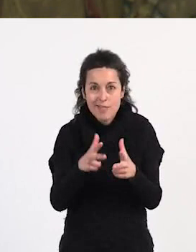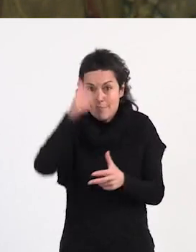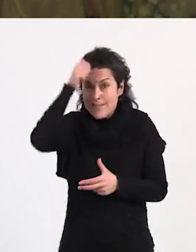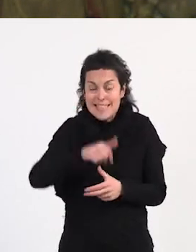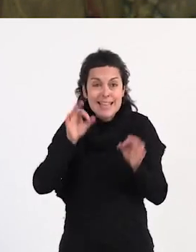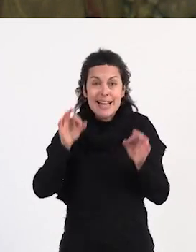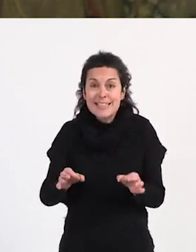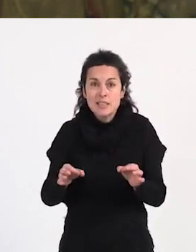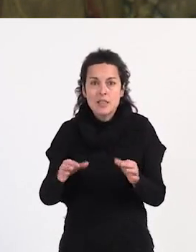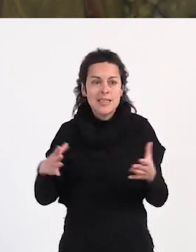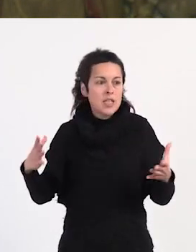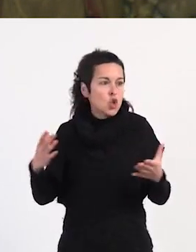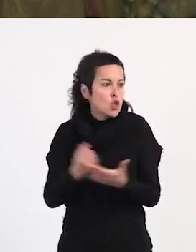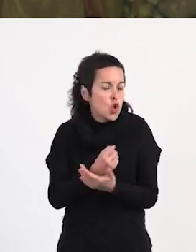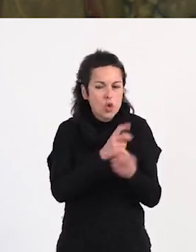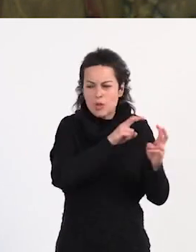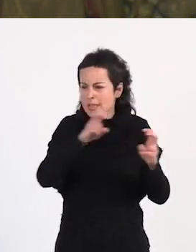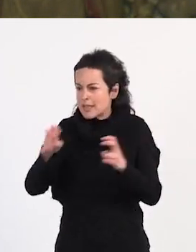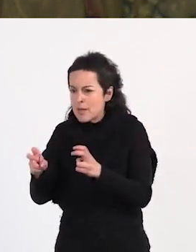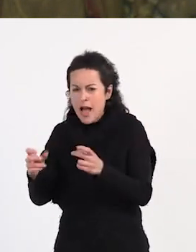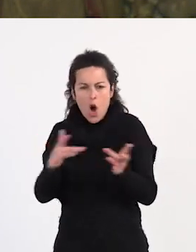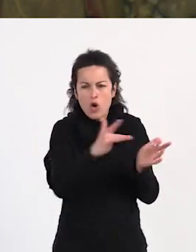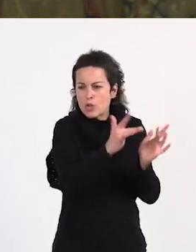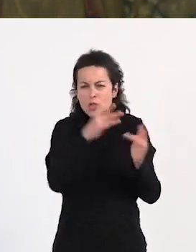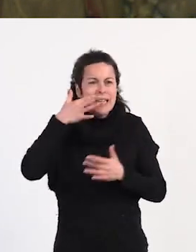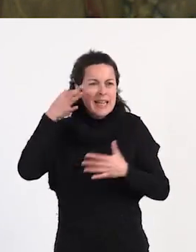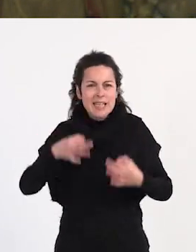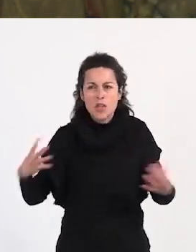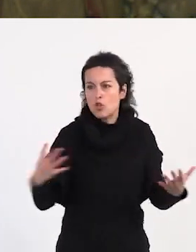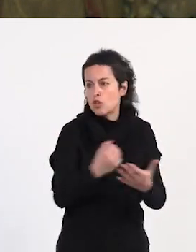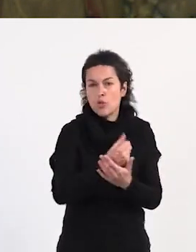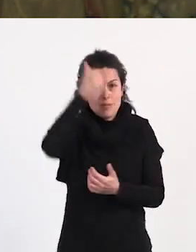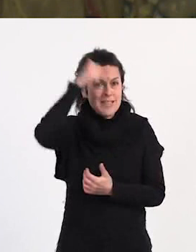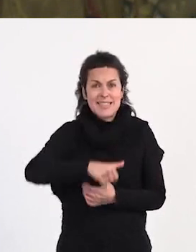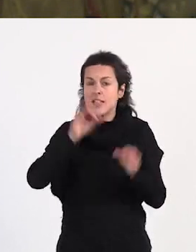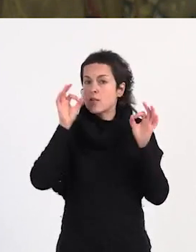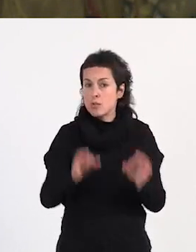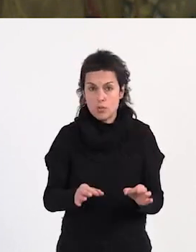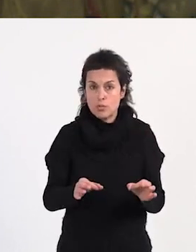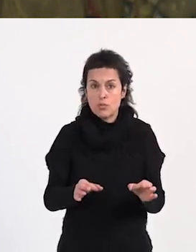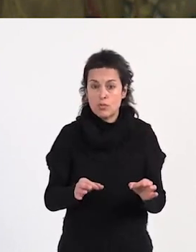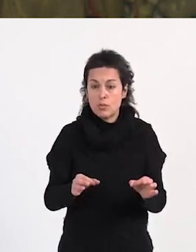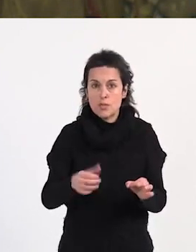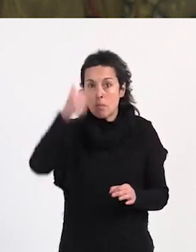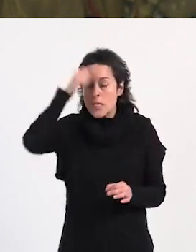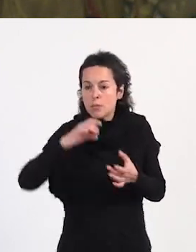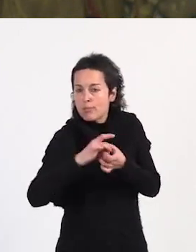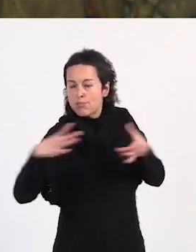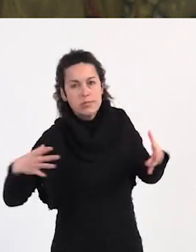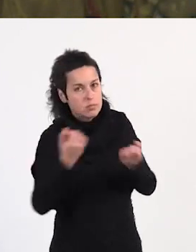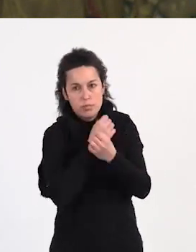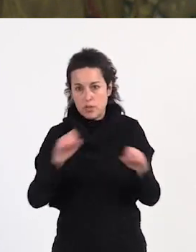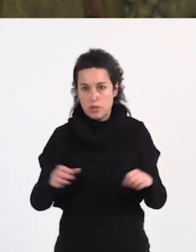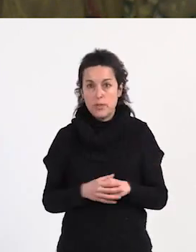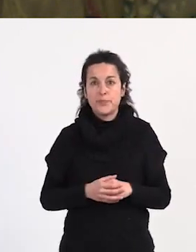todo lo que nos toca, todos los trabajos y todas las realidades son realidades machistas y que nada le escapa al machismo. Los